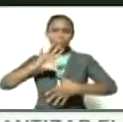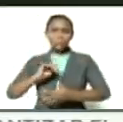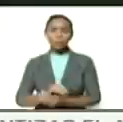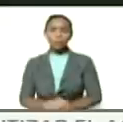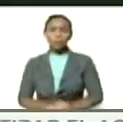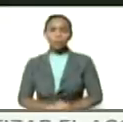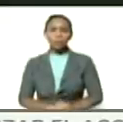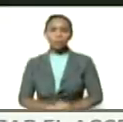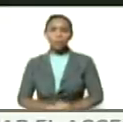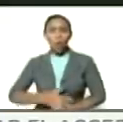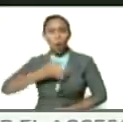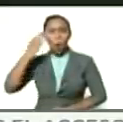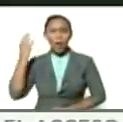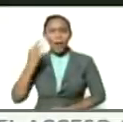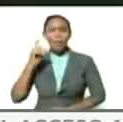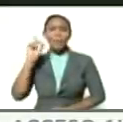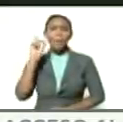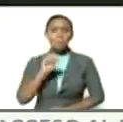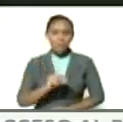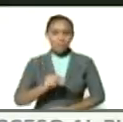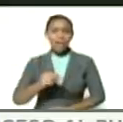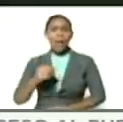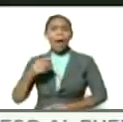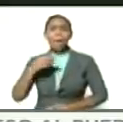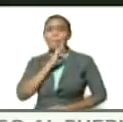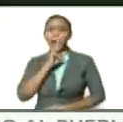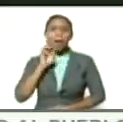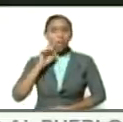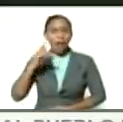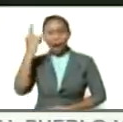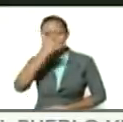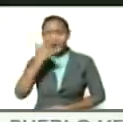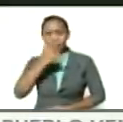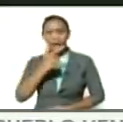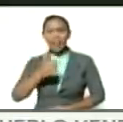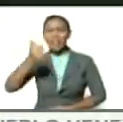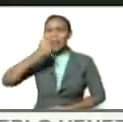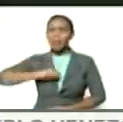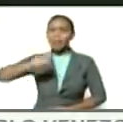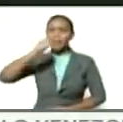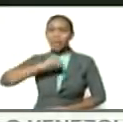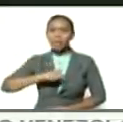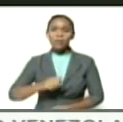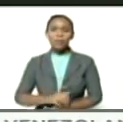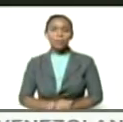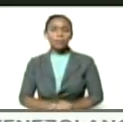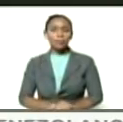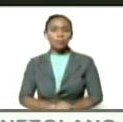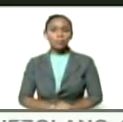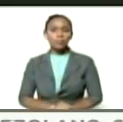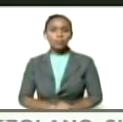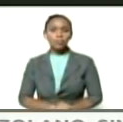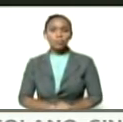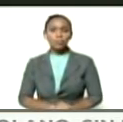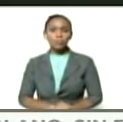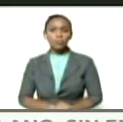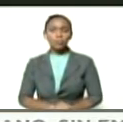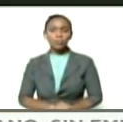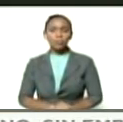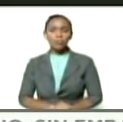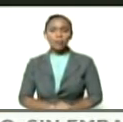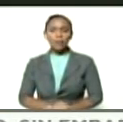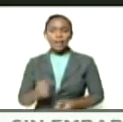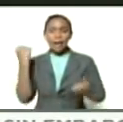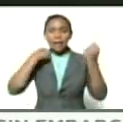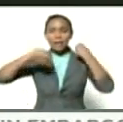originarios también de la madre de África la resistencia la